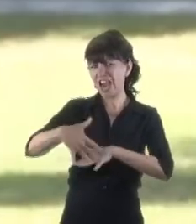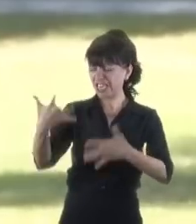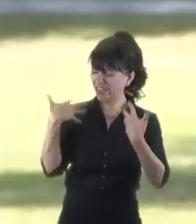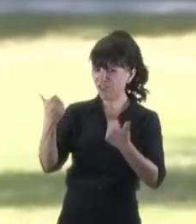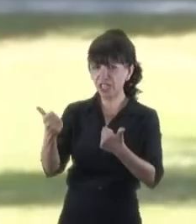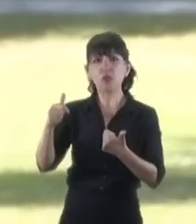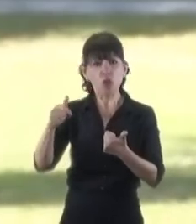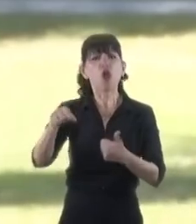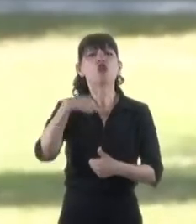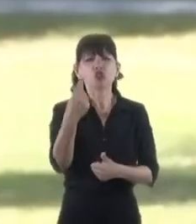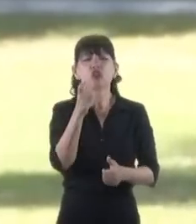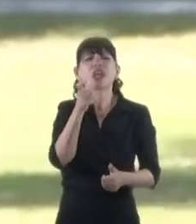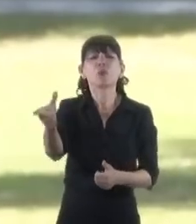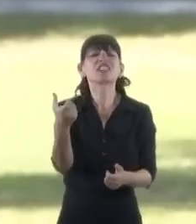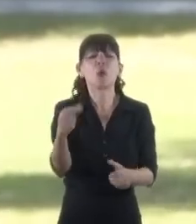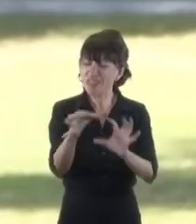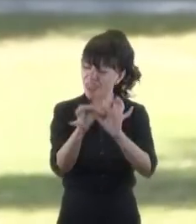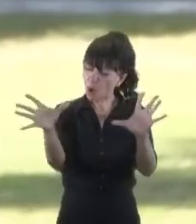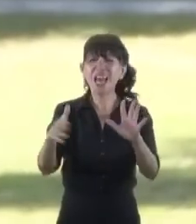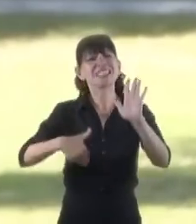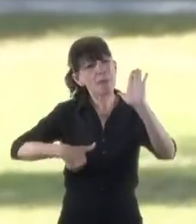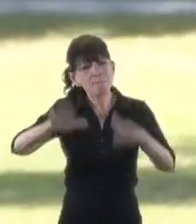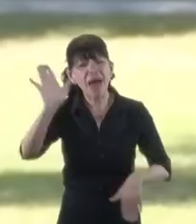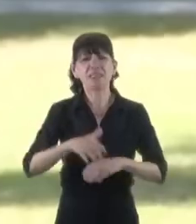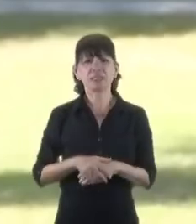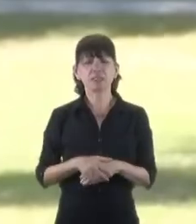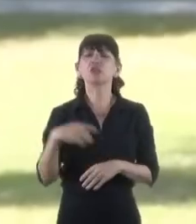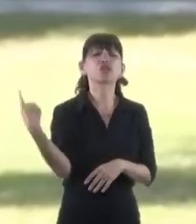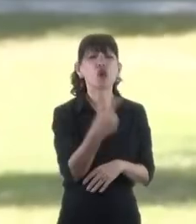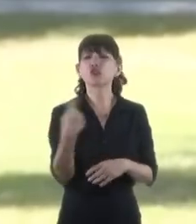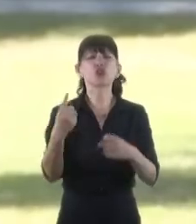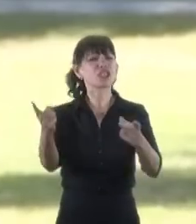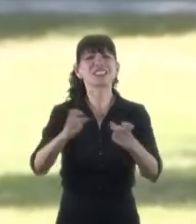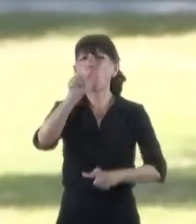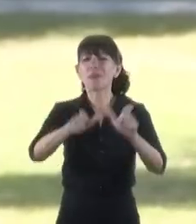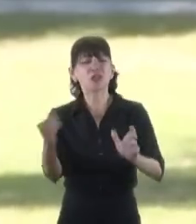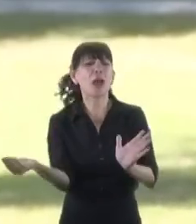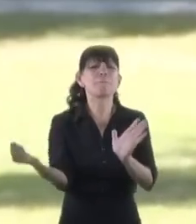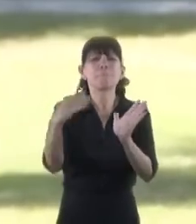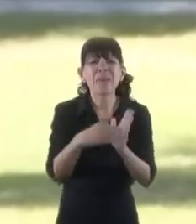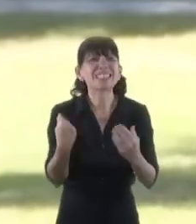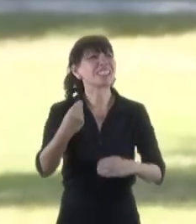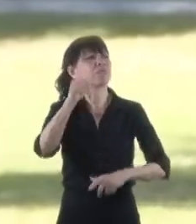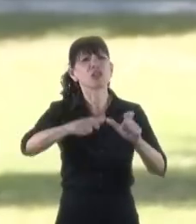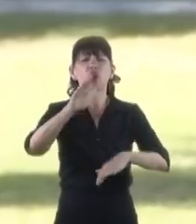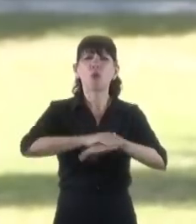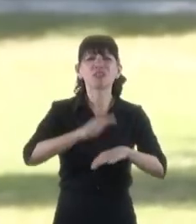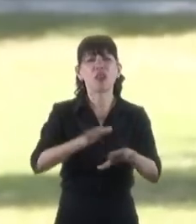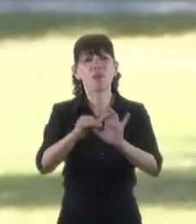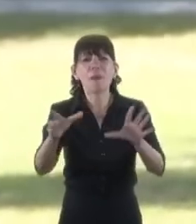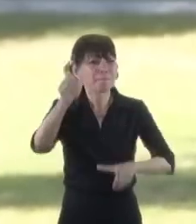con más democracia. Necesitamos más representantes comprometidos con la democracia más ciudadanos